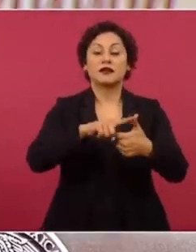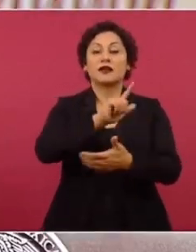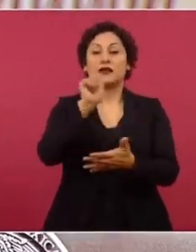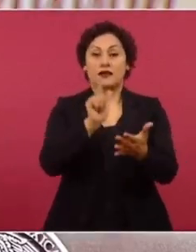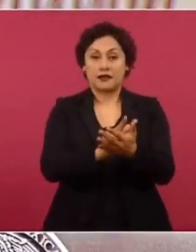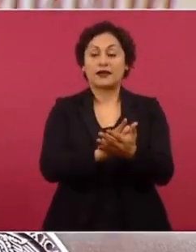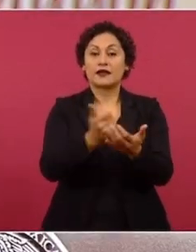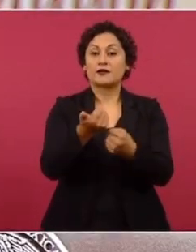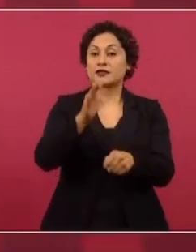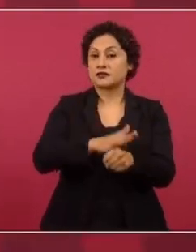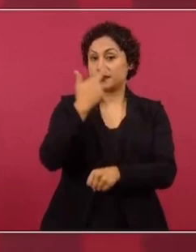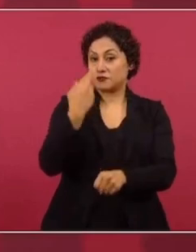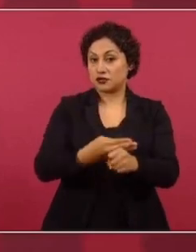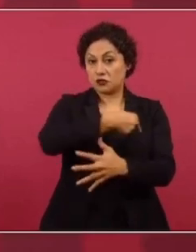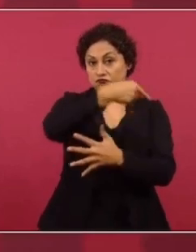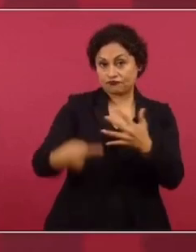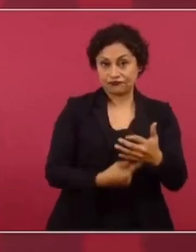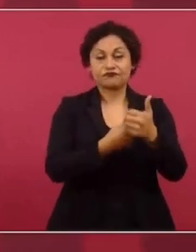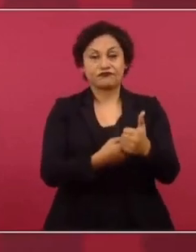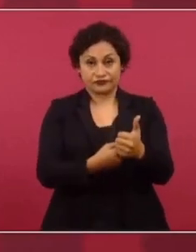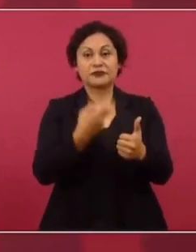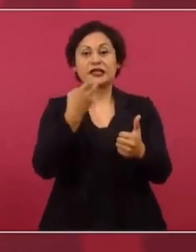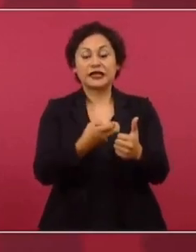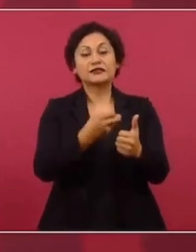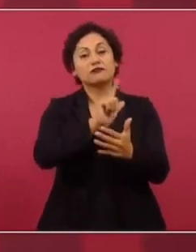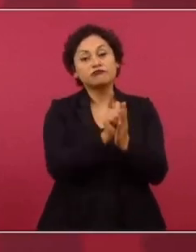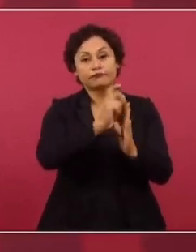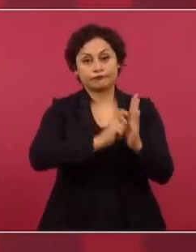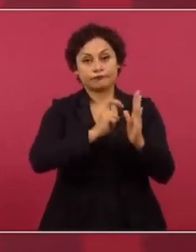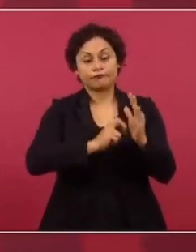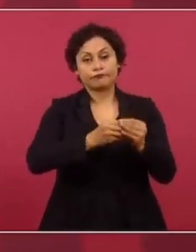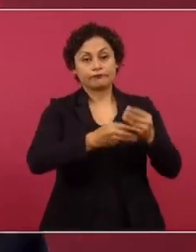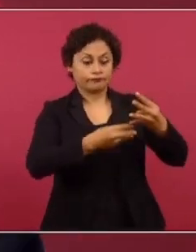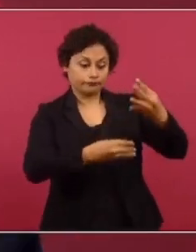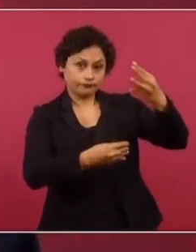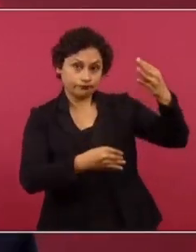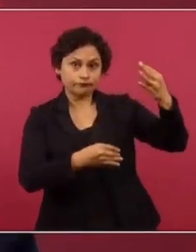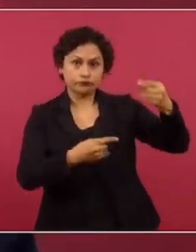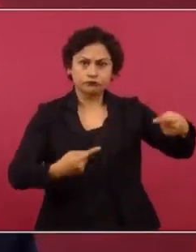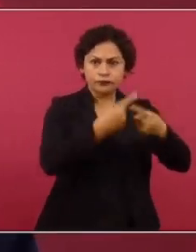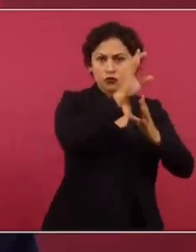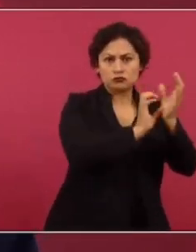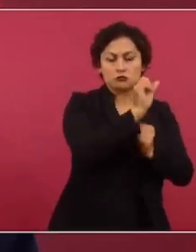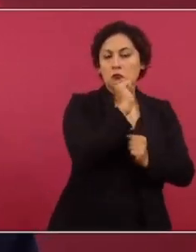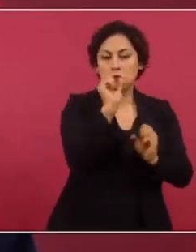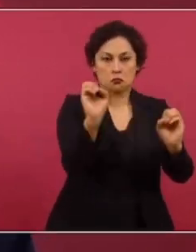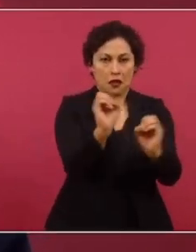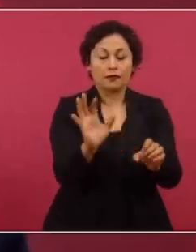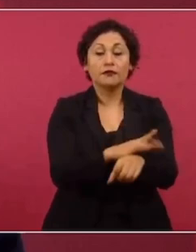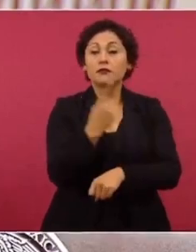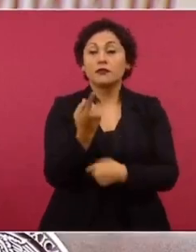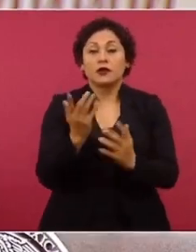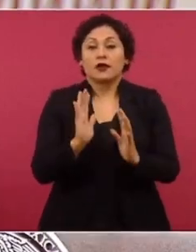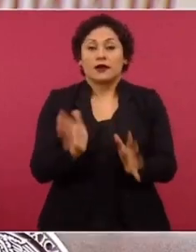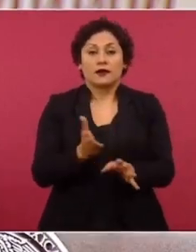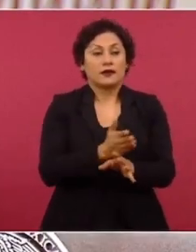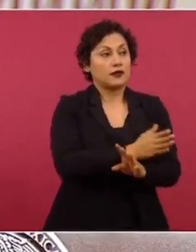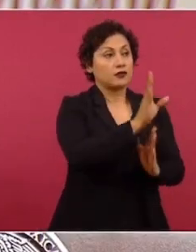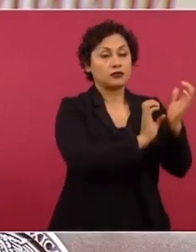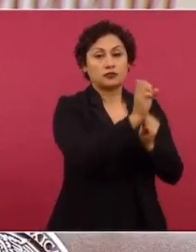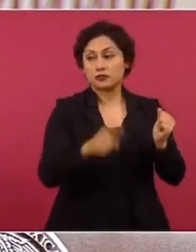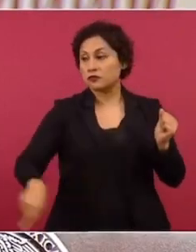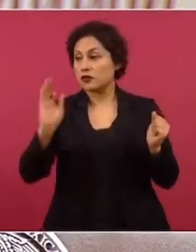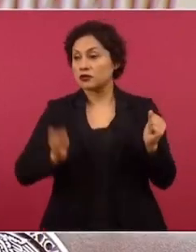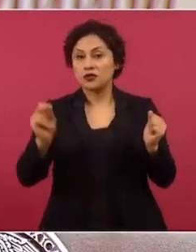Responsabilidades Administrativas. En todas estas modificaciones no hay ninguna inconstitucionalidad porque se respetó estrictamente lo que mandata la